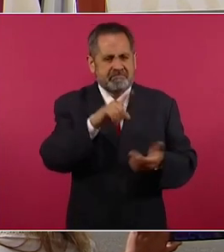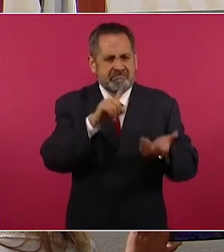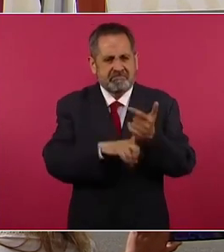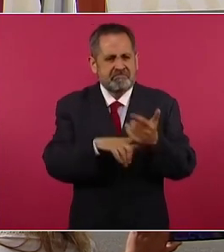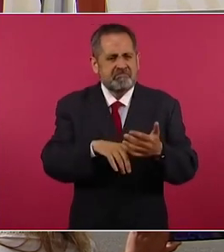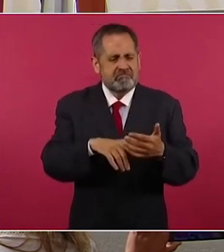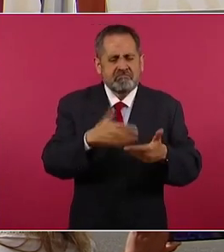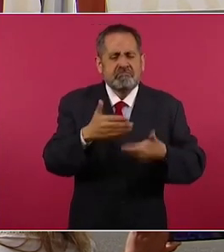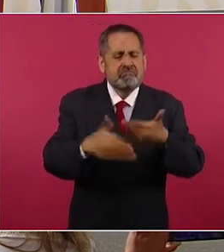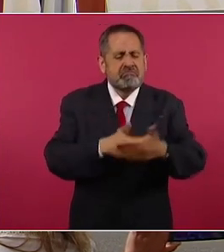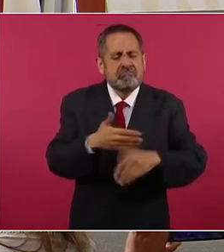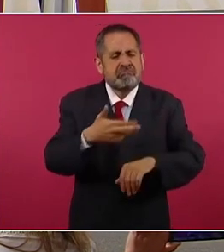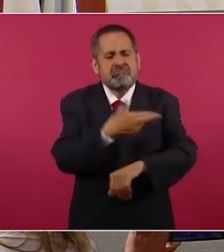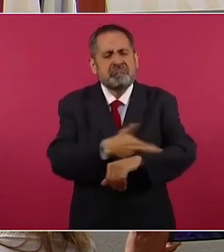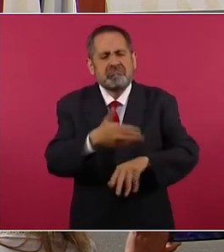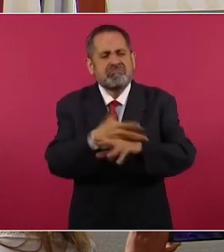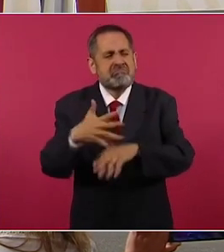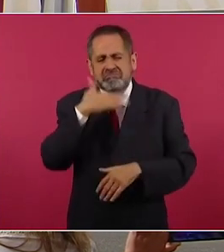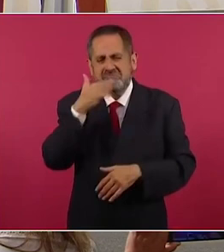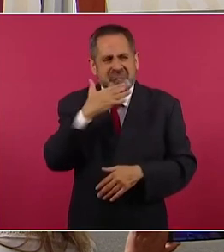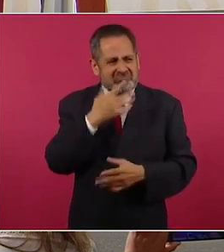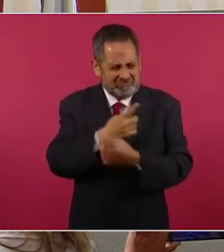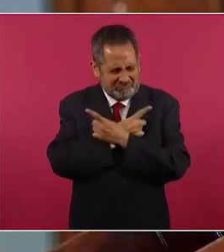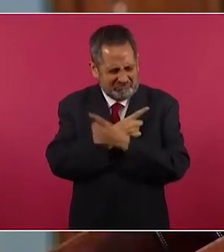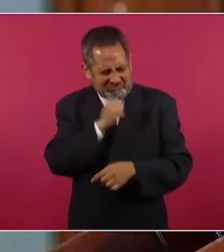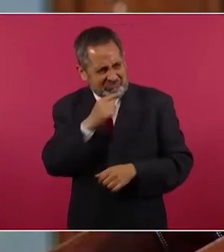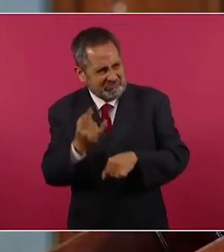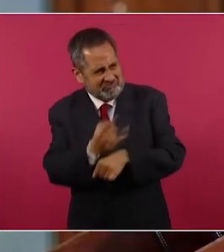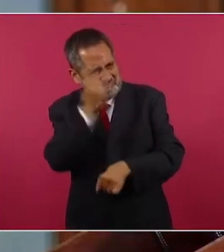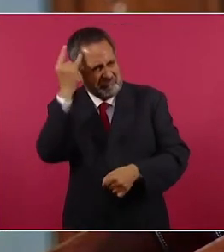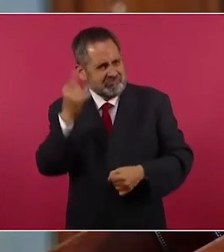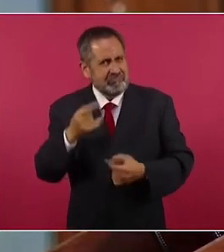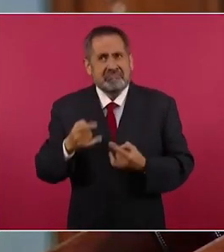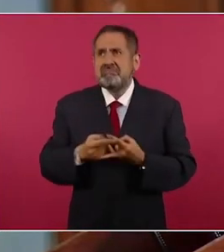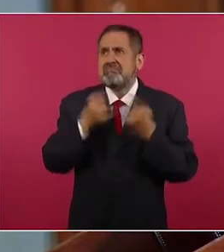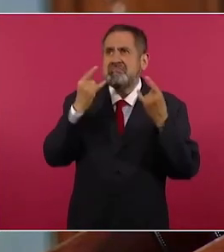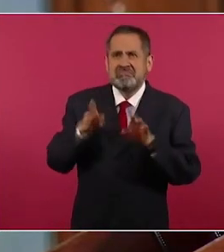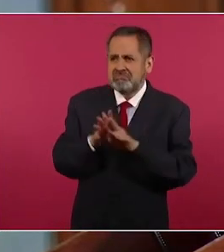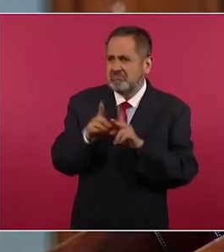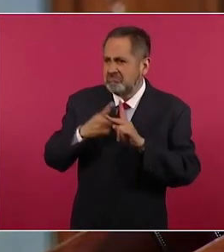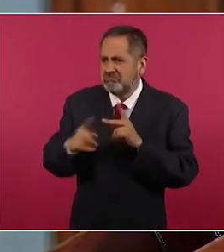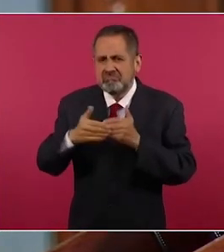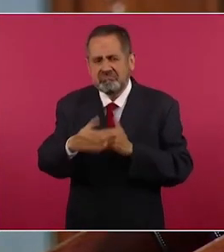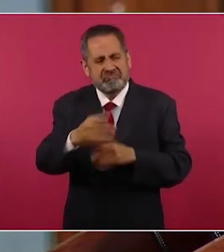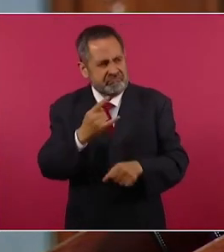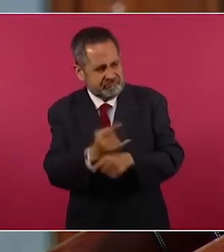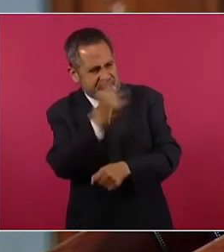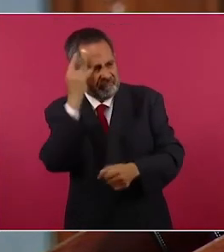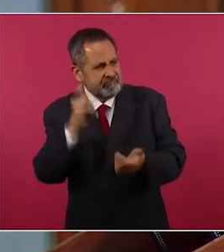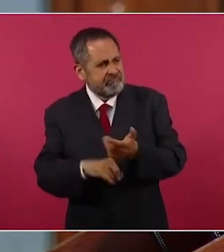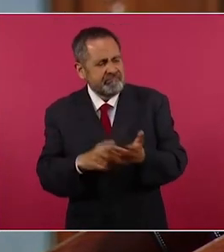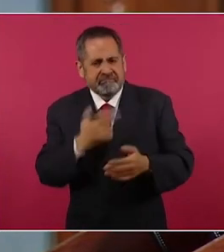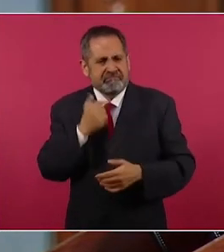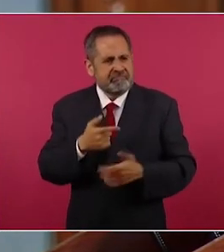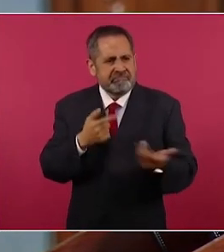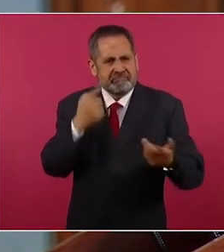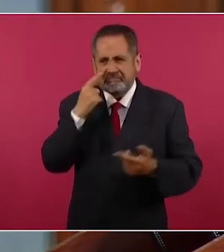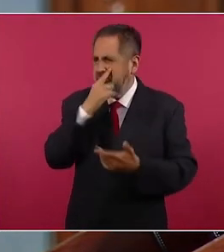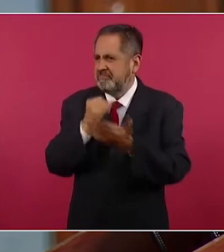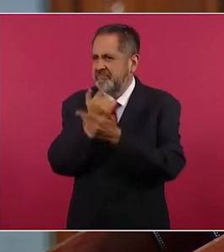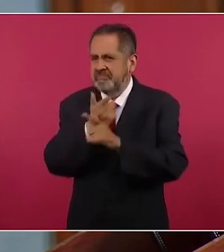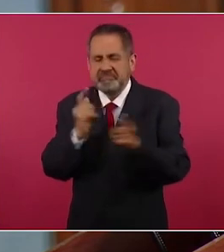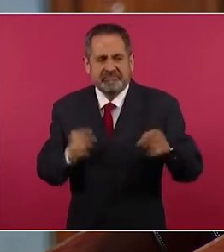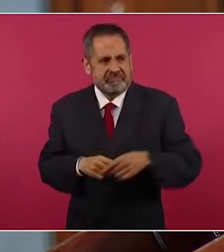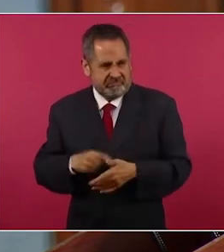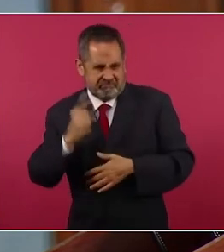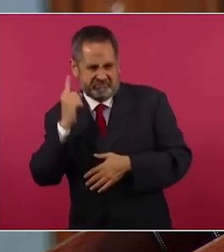procedimientos deshonrosos para nuestra incipiente democracia. Lo acuso